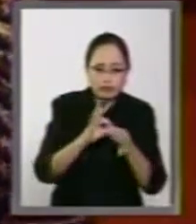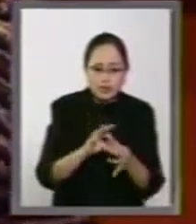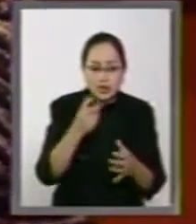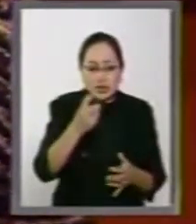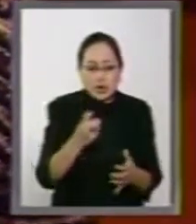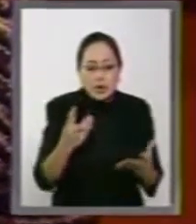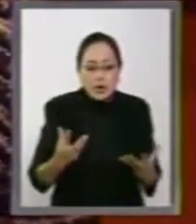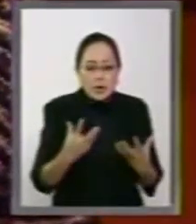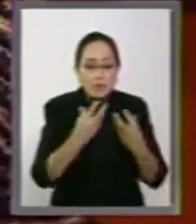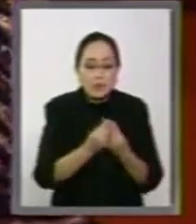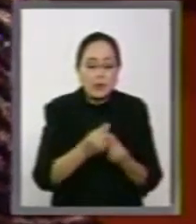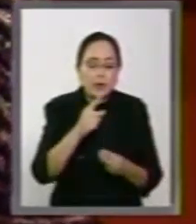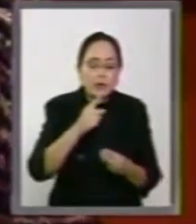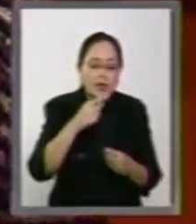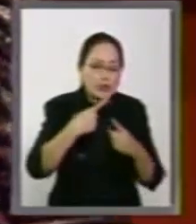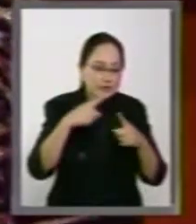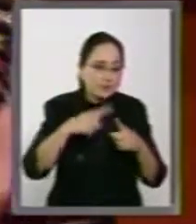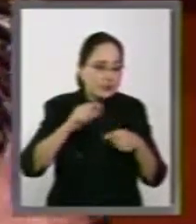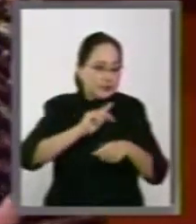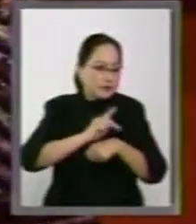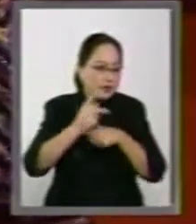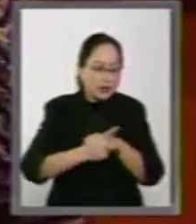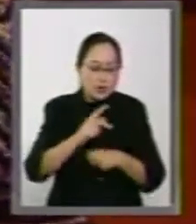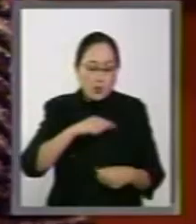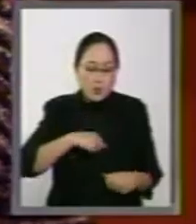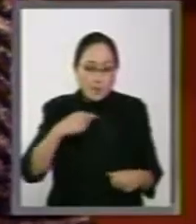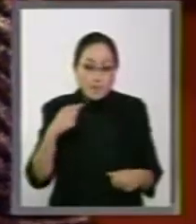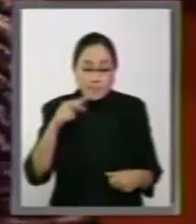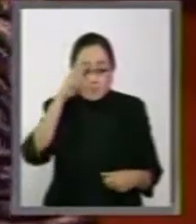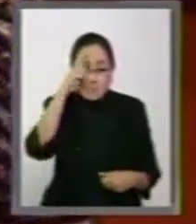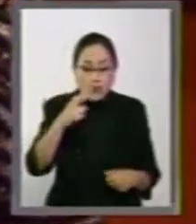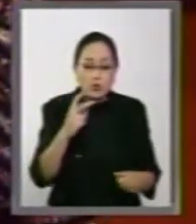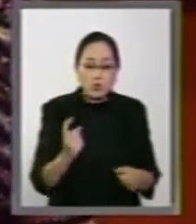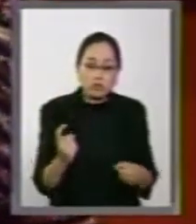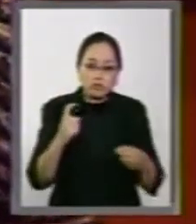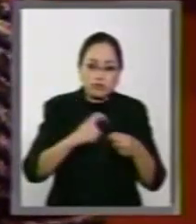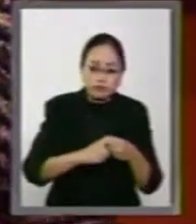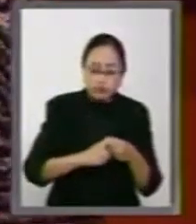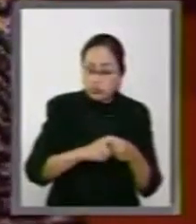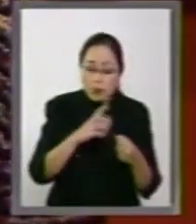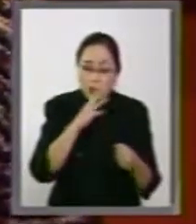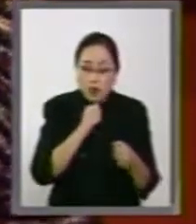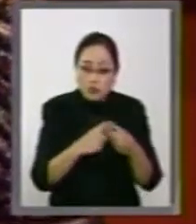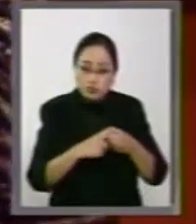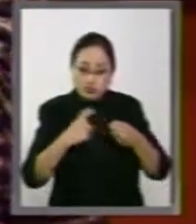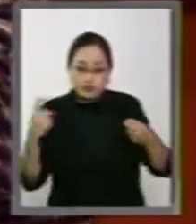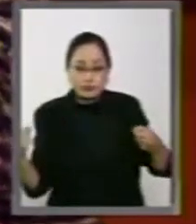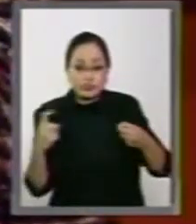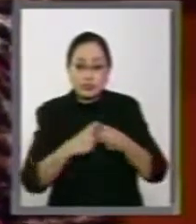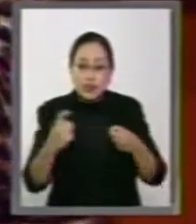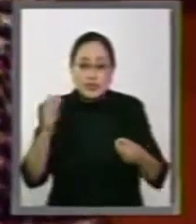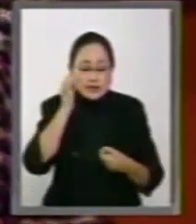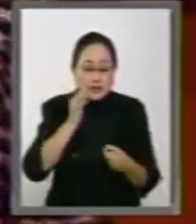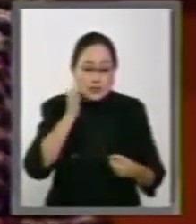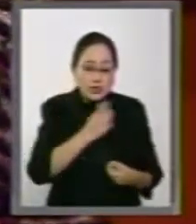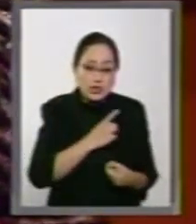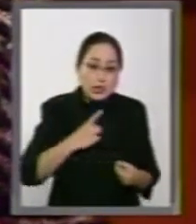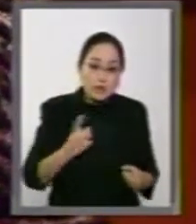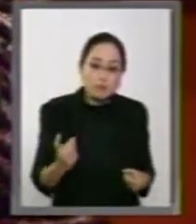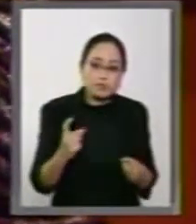conjunto de naciones del cual México no puede nunca estar aislado, siempre ser parte de esta